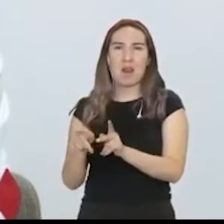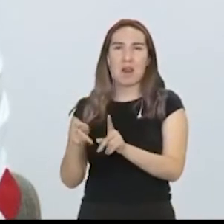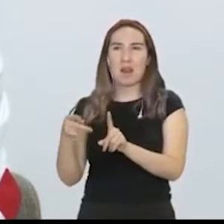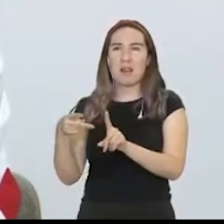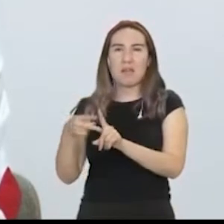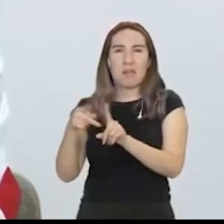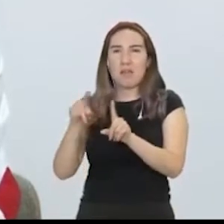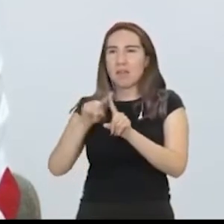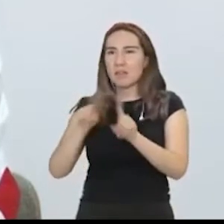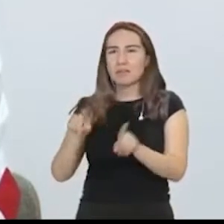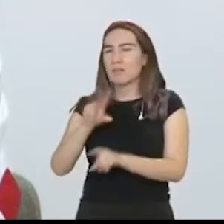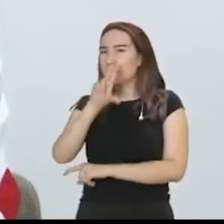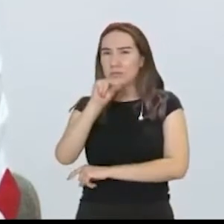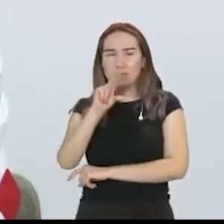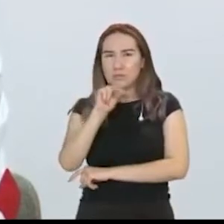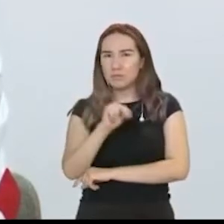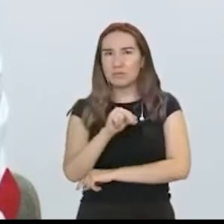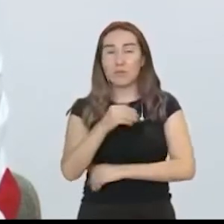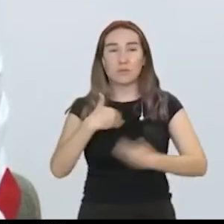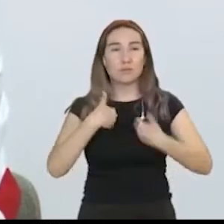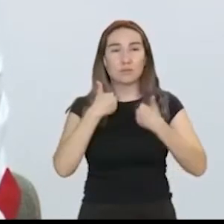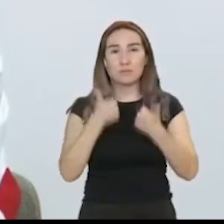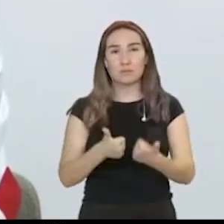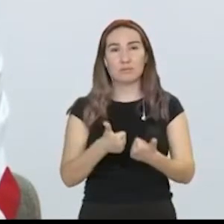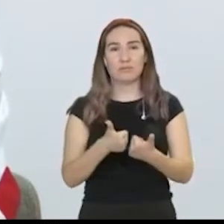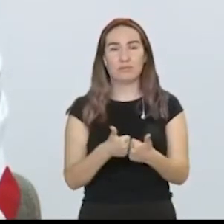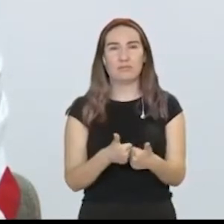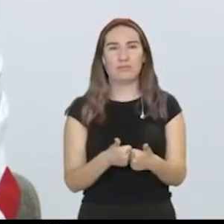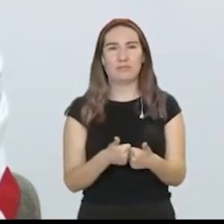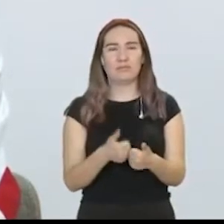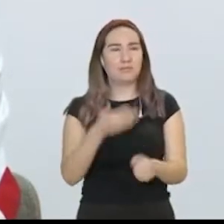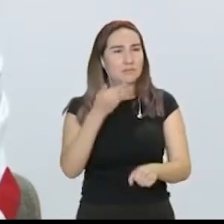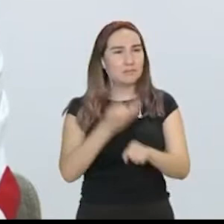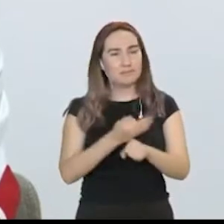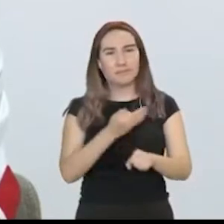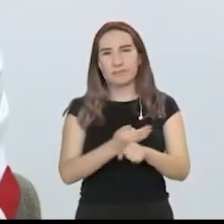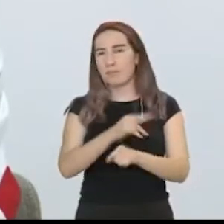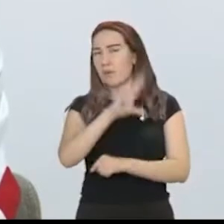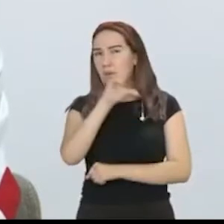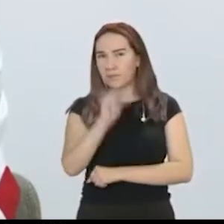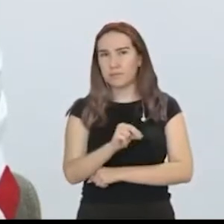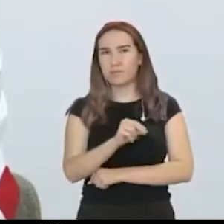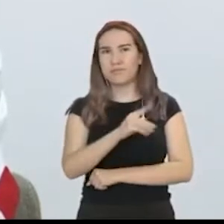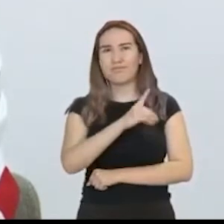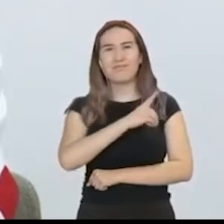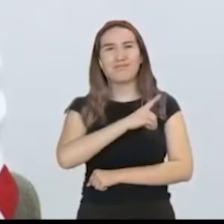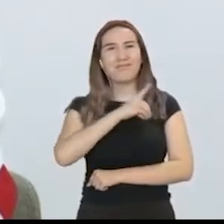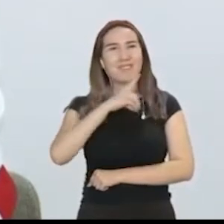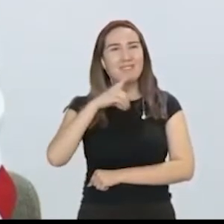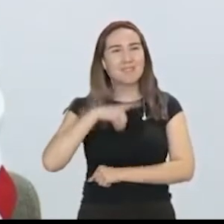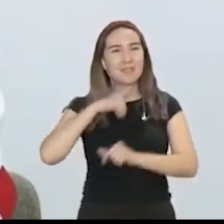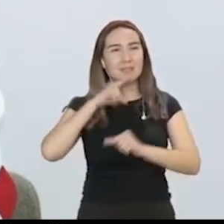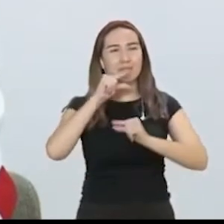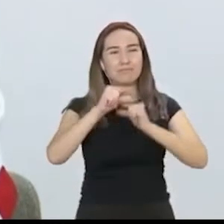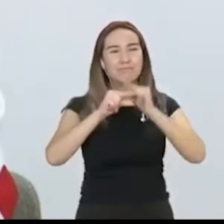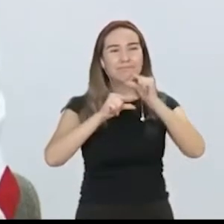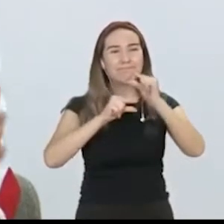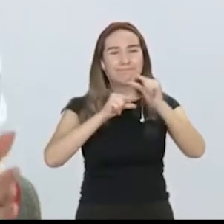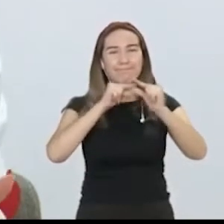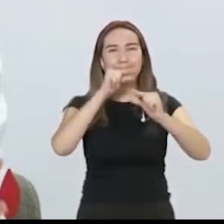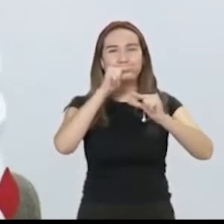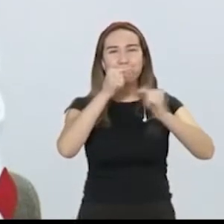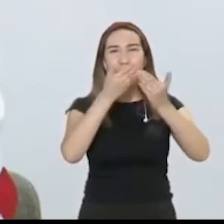va a suceder, no va a suceder jóvenes, no va a suceder. Tenemos que ir abriendo de manera paulatina,